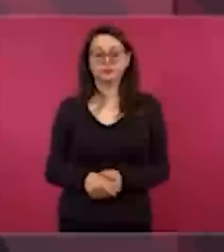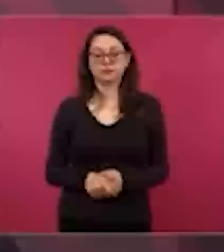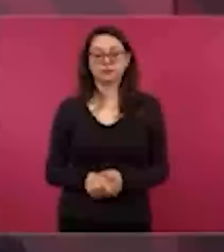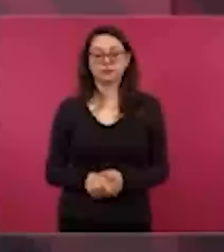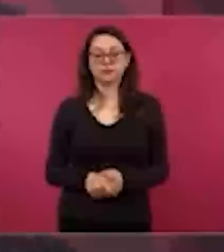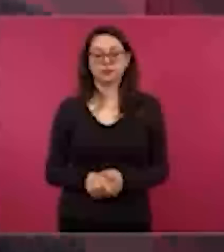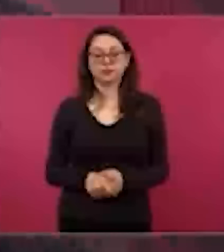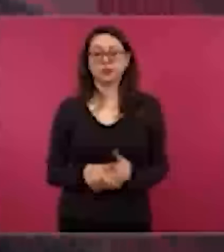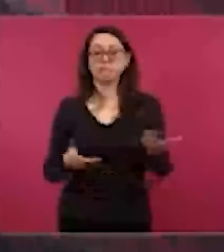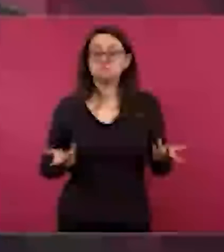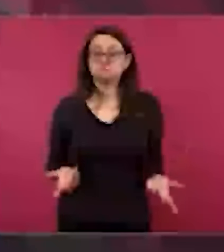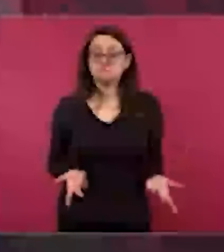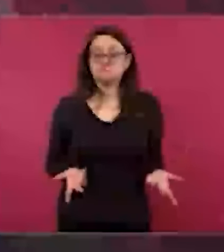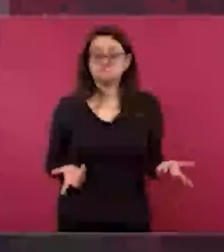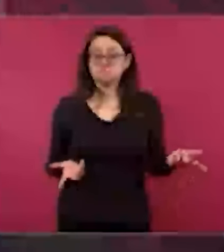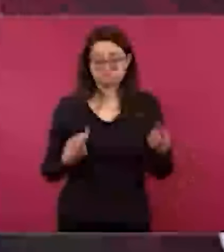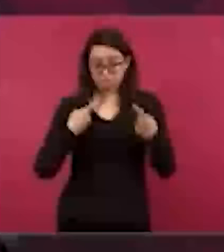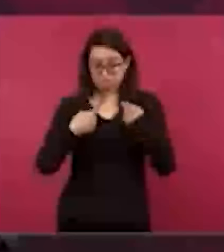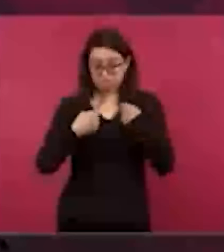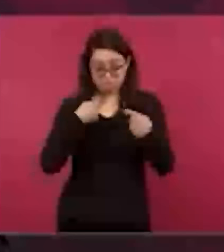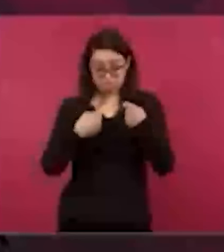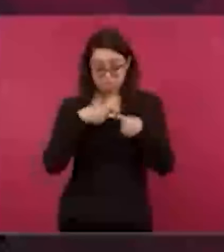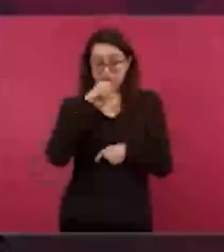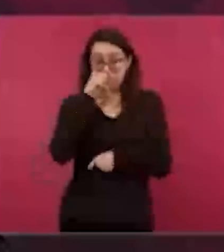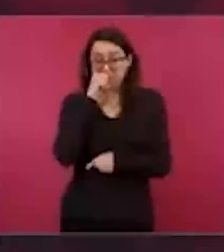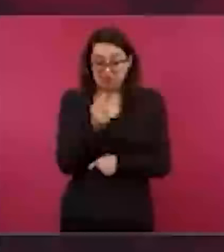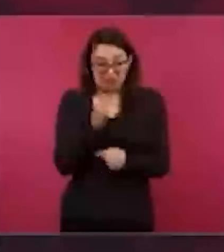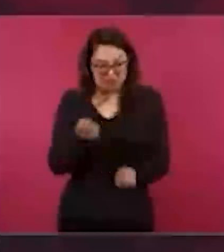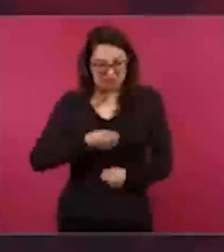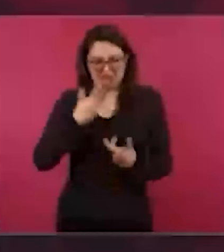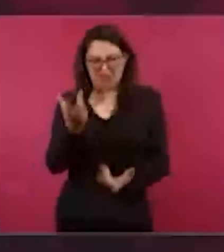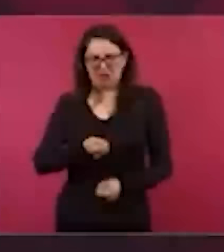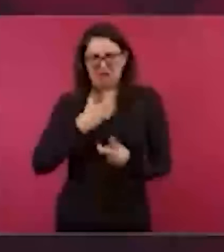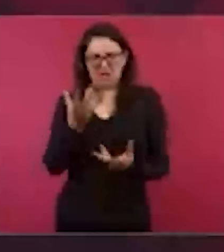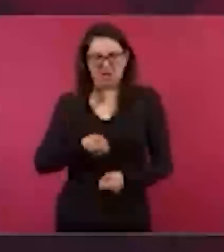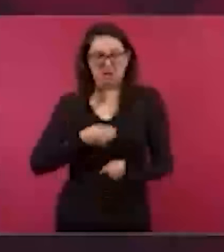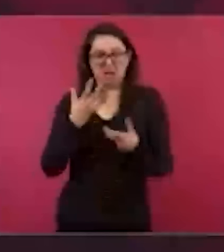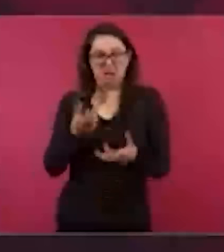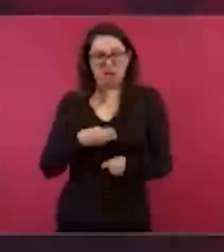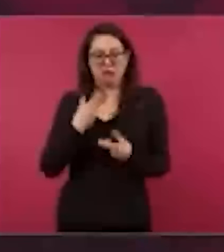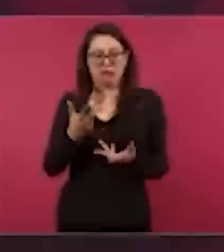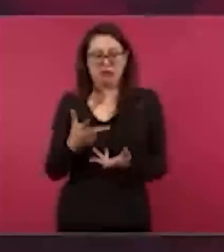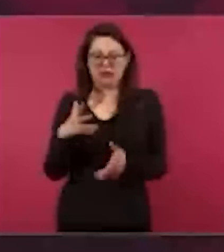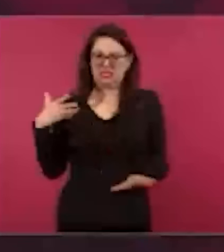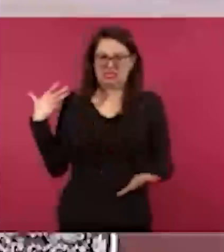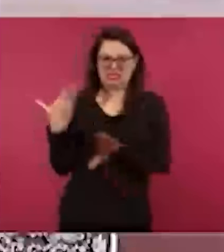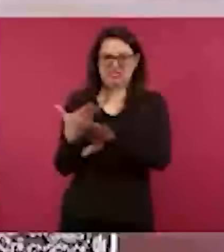si no tiene un efecto opuesto, contrario, lo que llaman